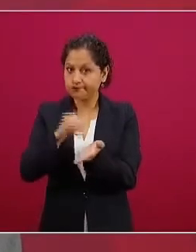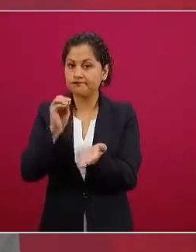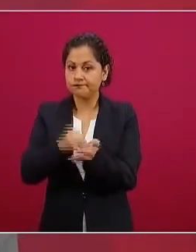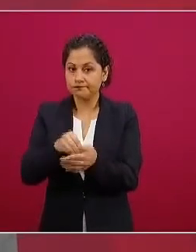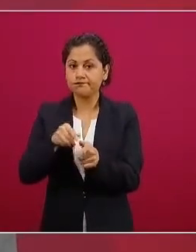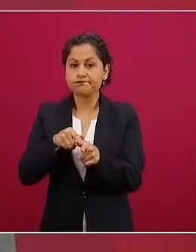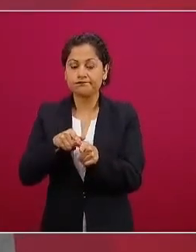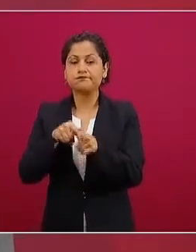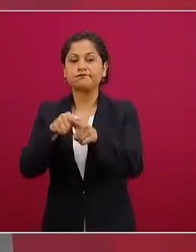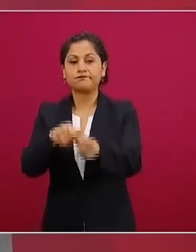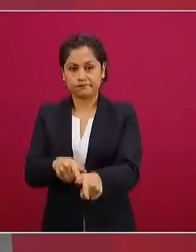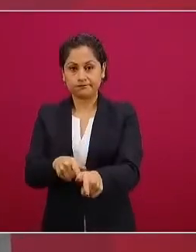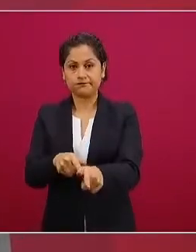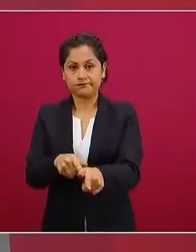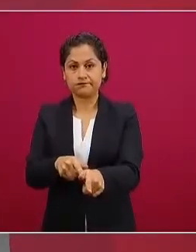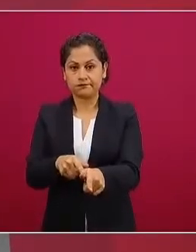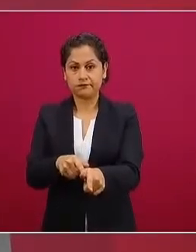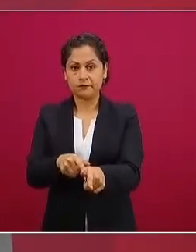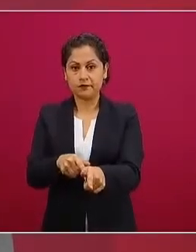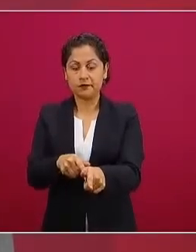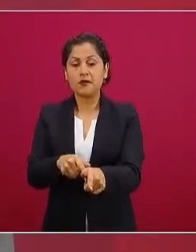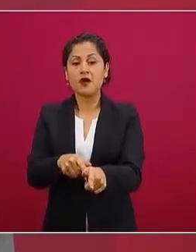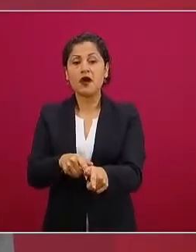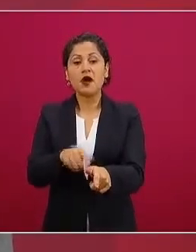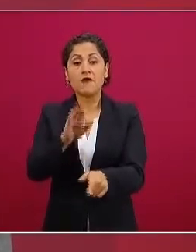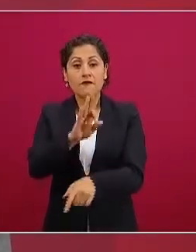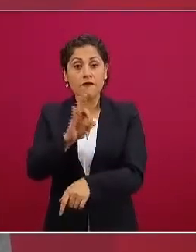hasta el primero de agosto.